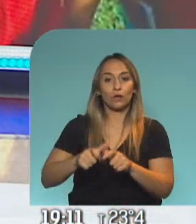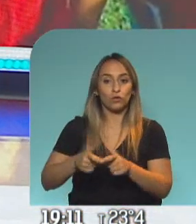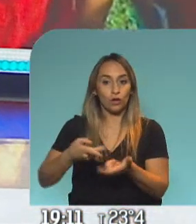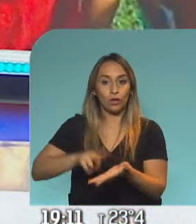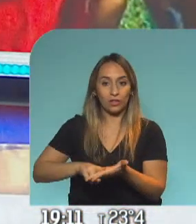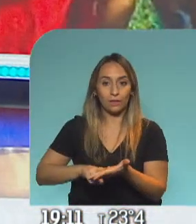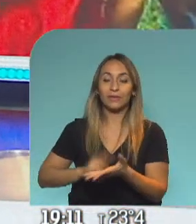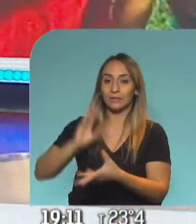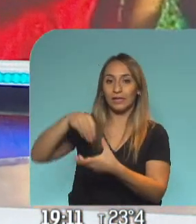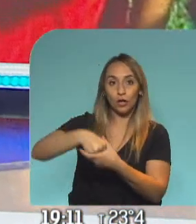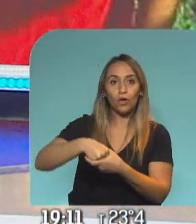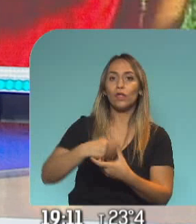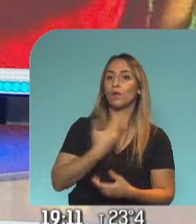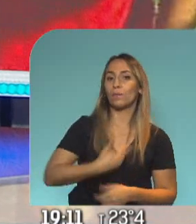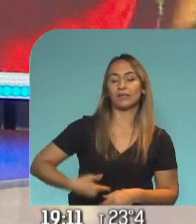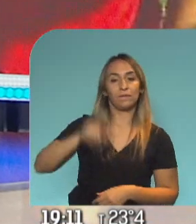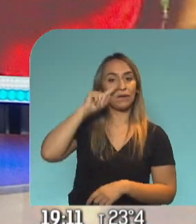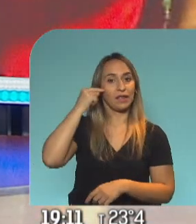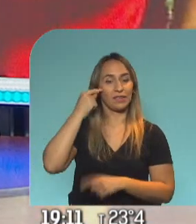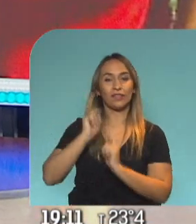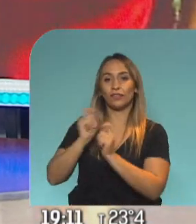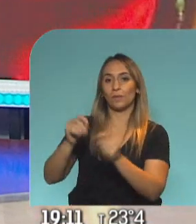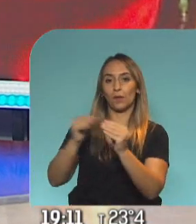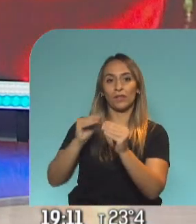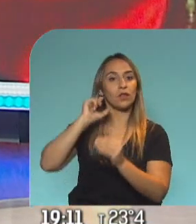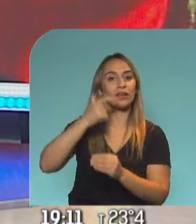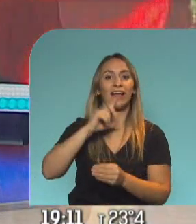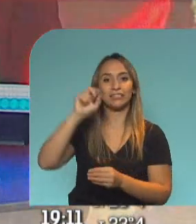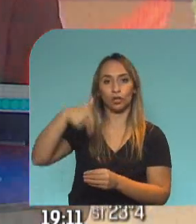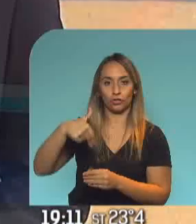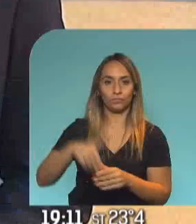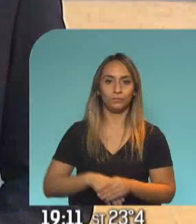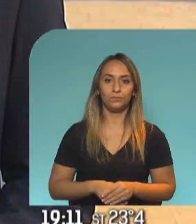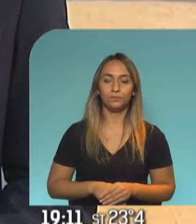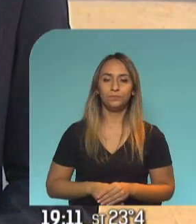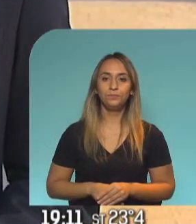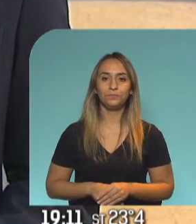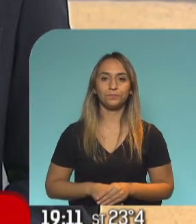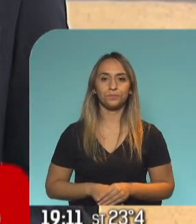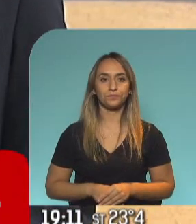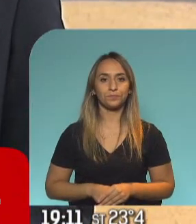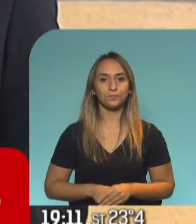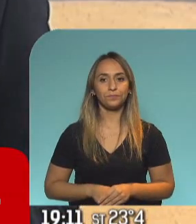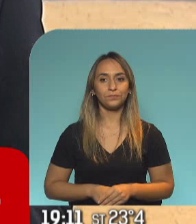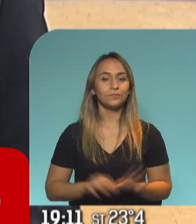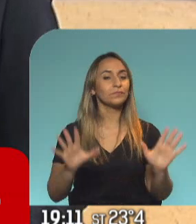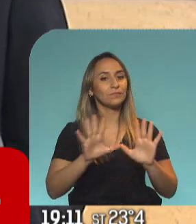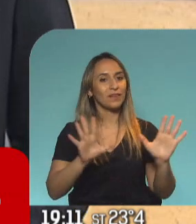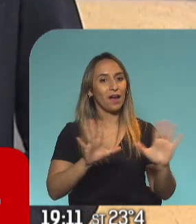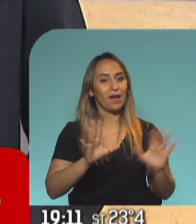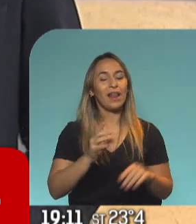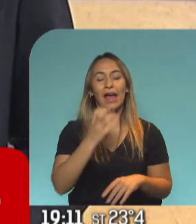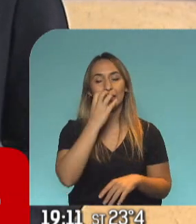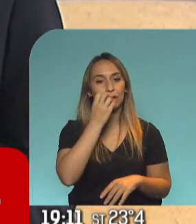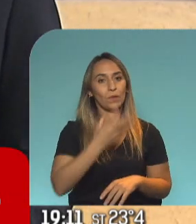con Alberto Fernández. Gastón Zulaj nos presenta allí. Gastón, un seren abrazo. Buenas tardes. ¿Qué tal? Igualmente muy buenas